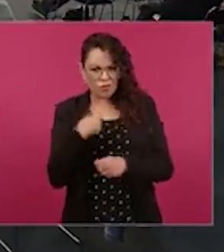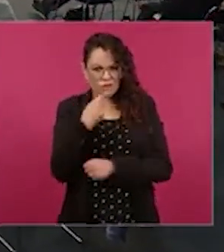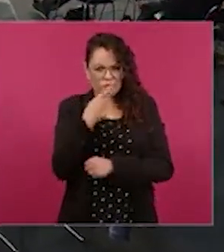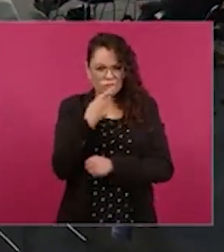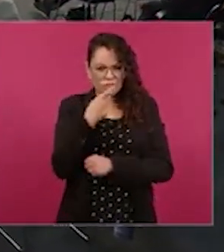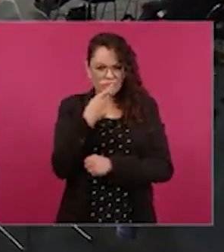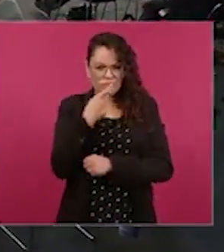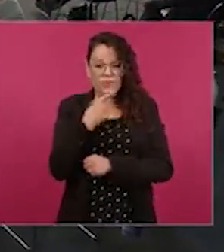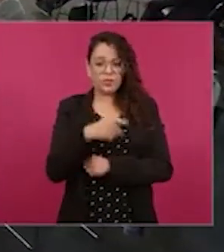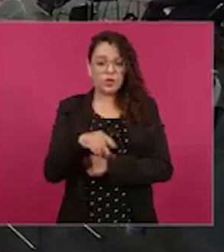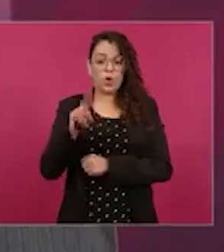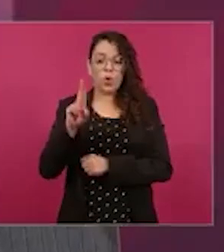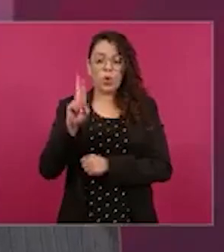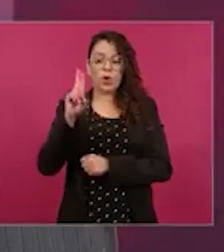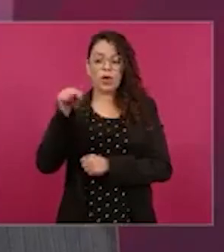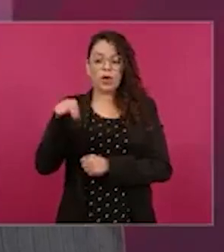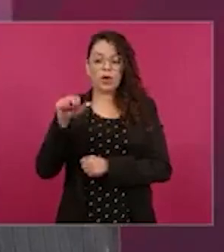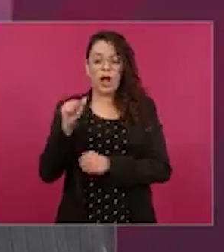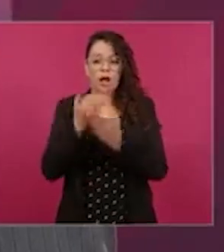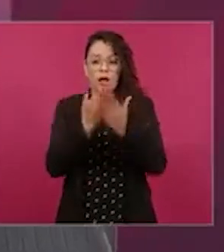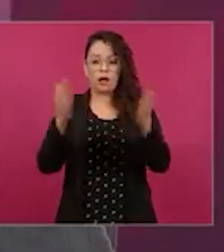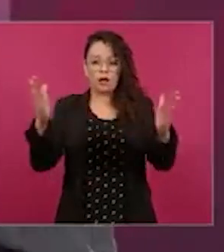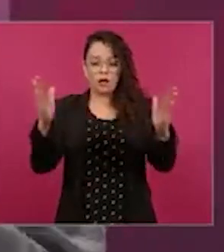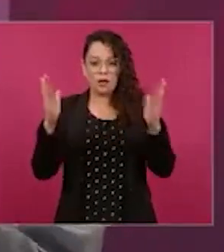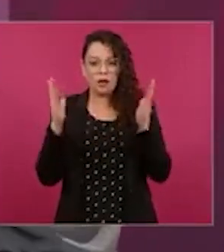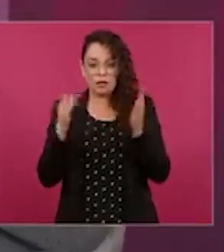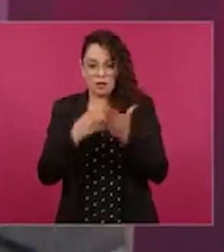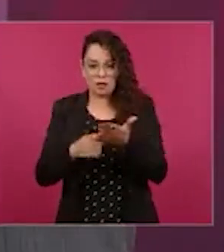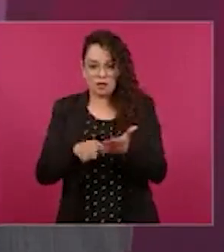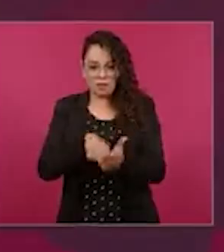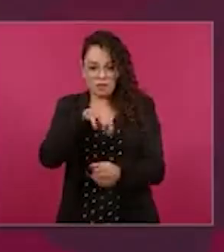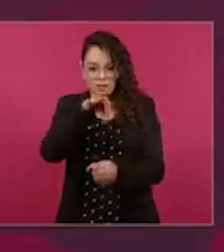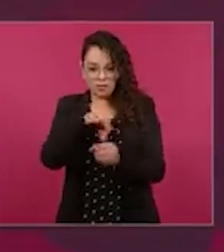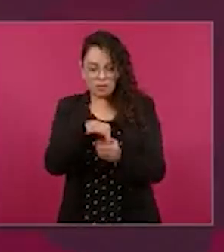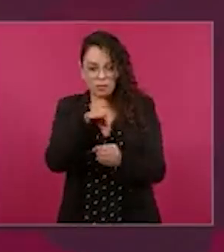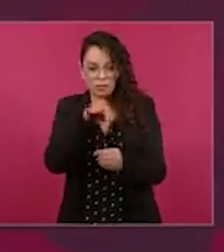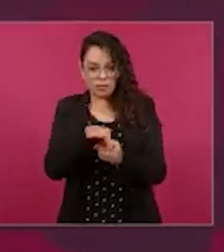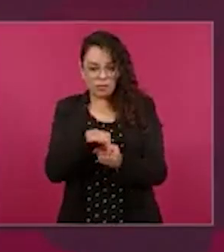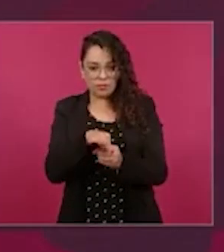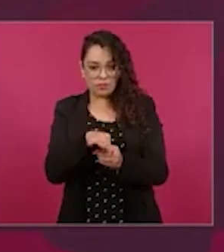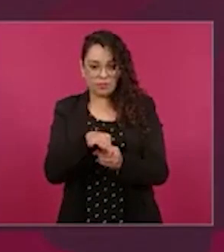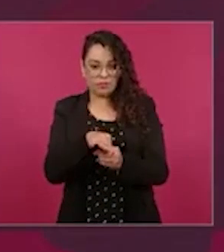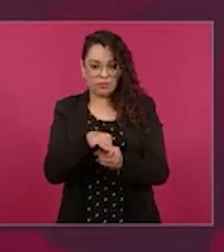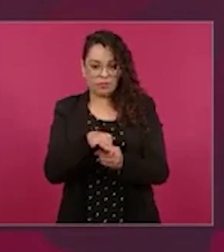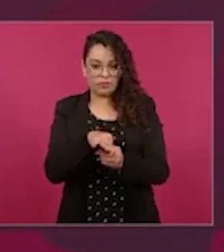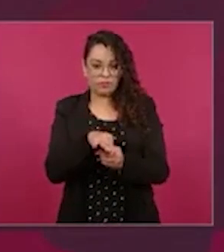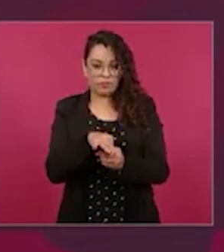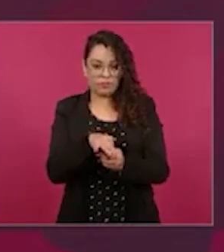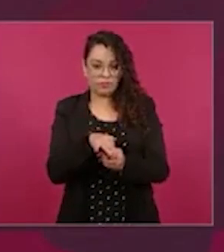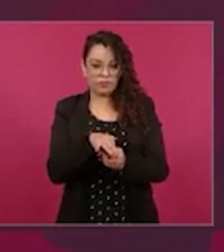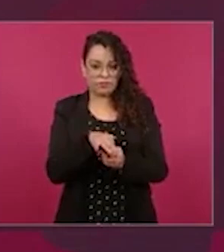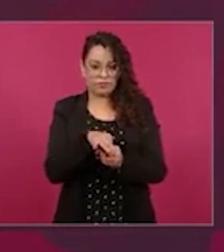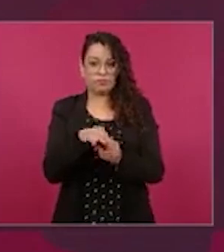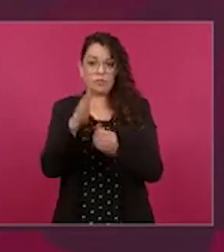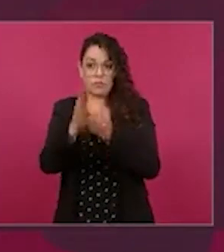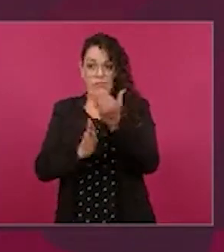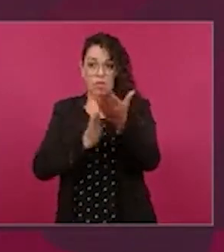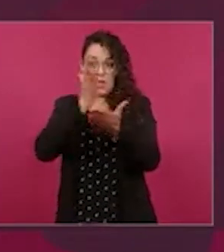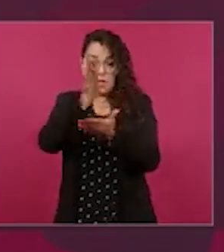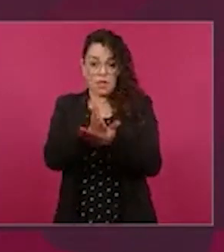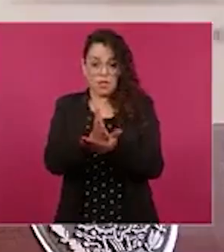en urna o sea se iba a una a un domicilio